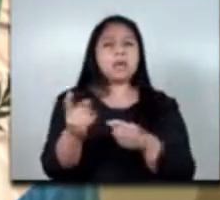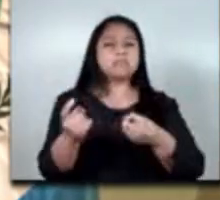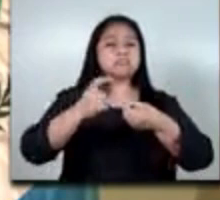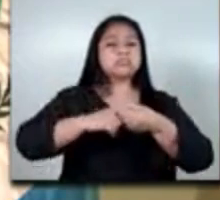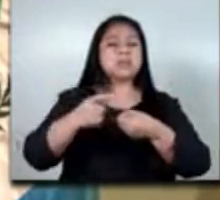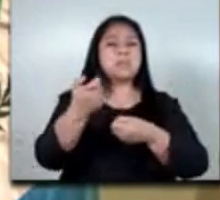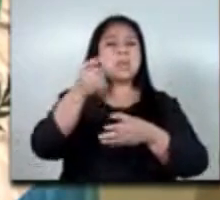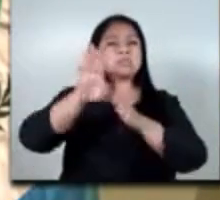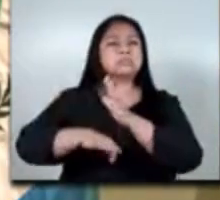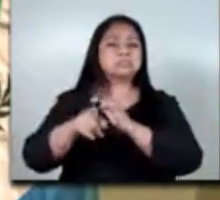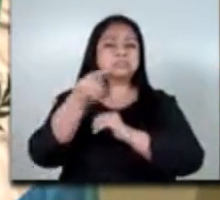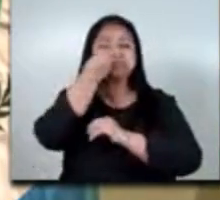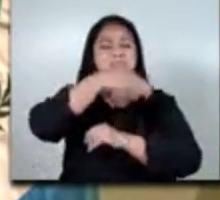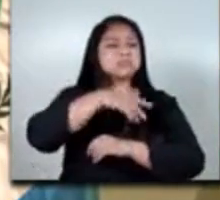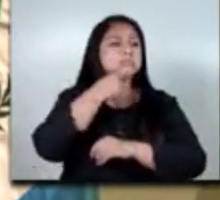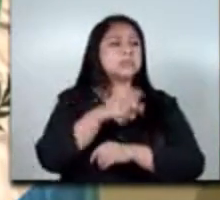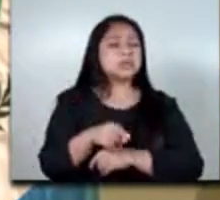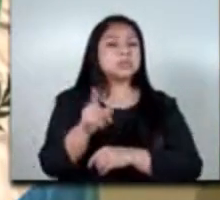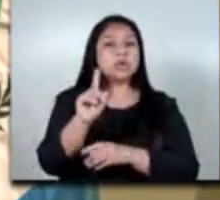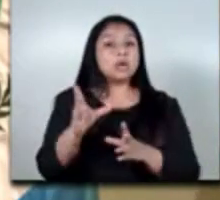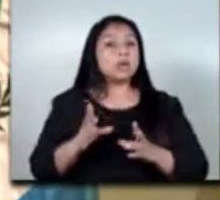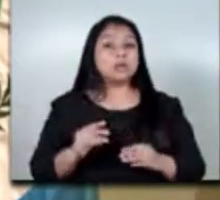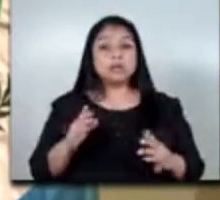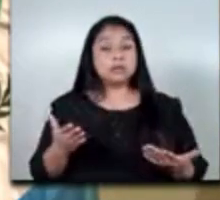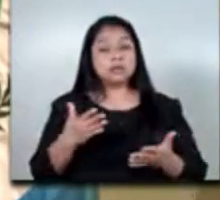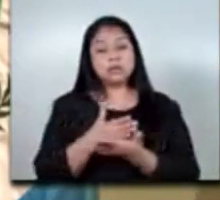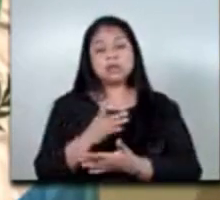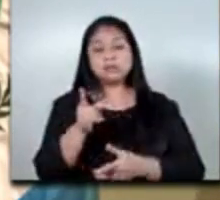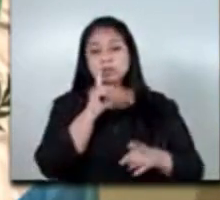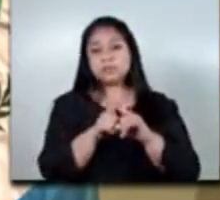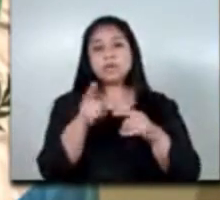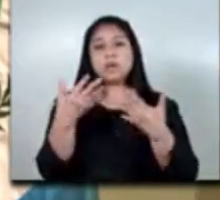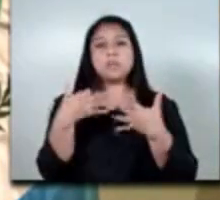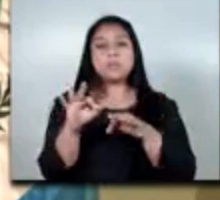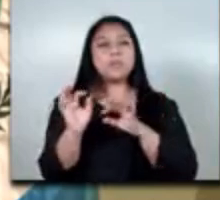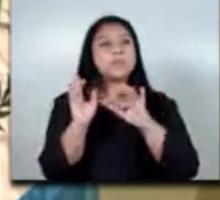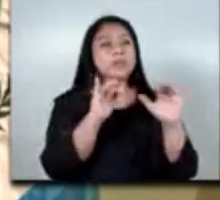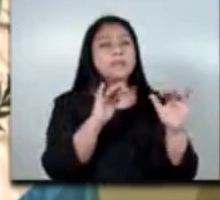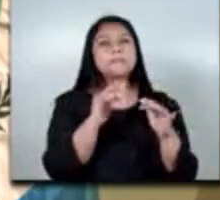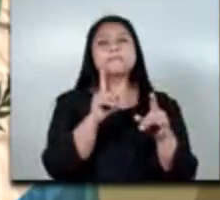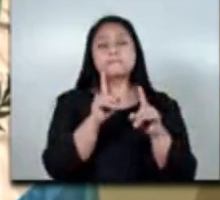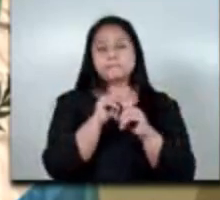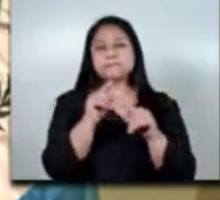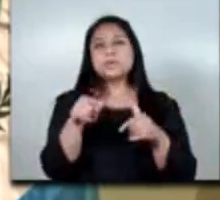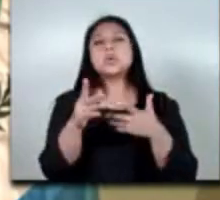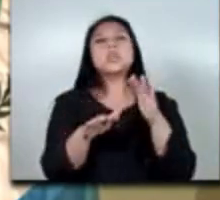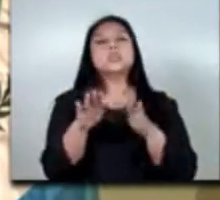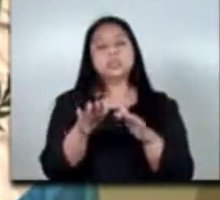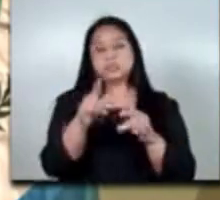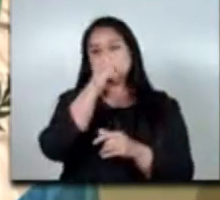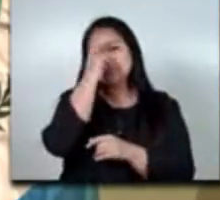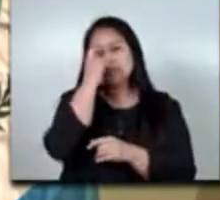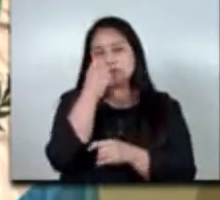más que nunca hay que enfocarse en promover oportunidades de migración laboral con condiciones de trabajo decente